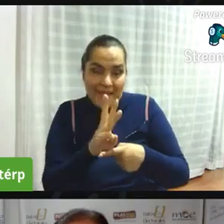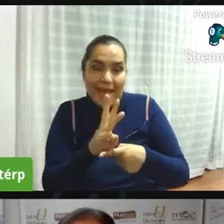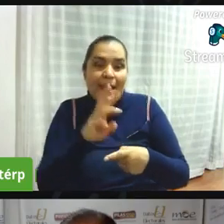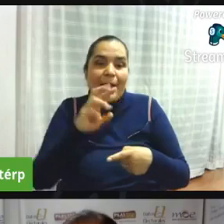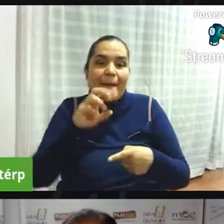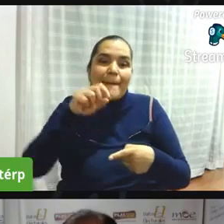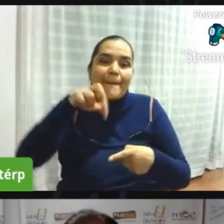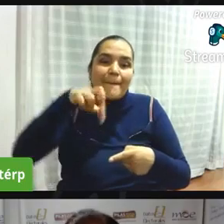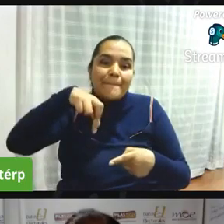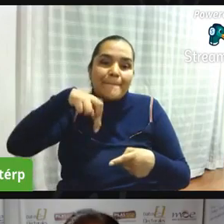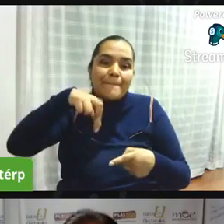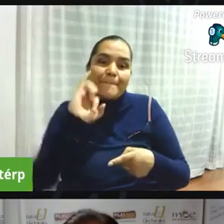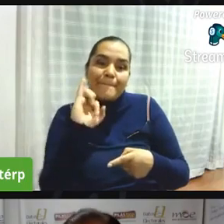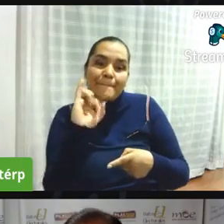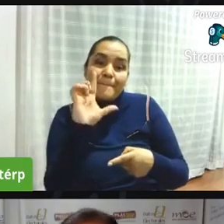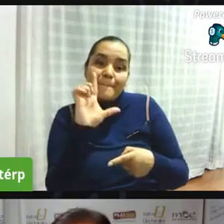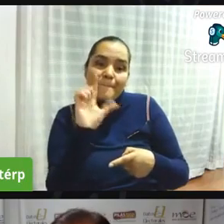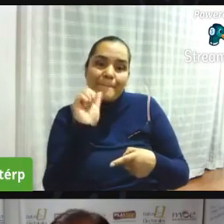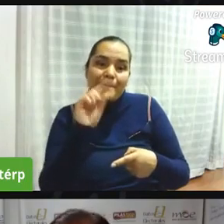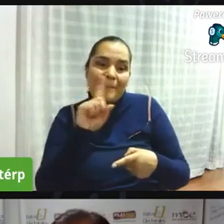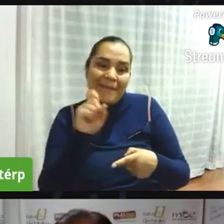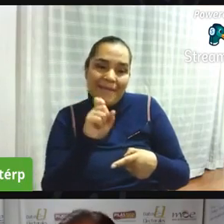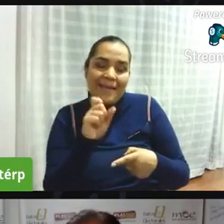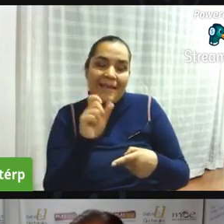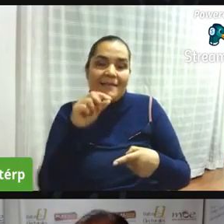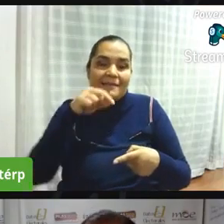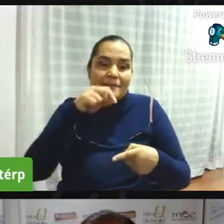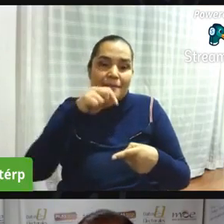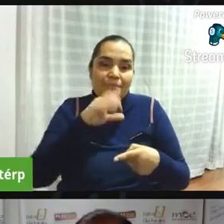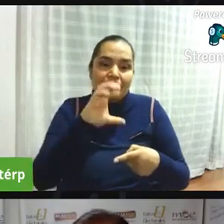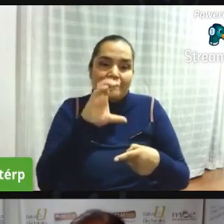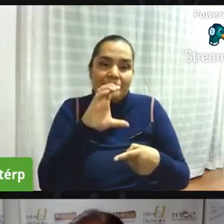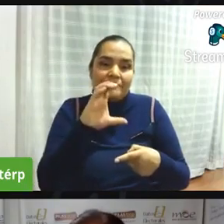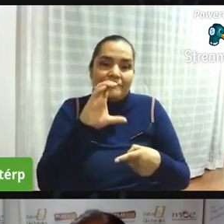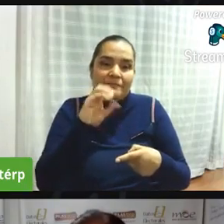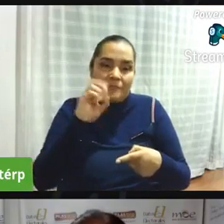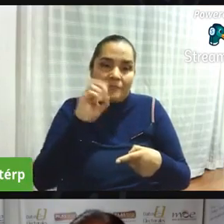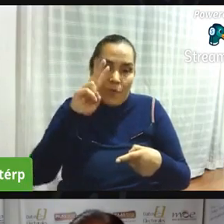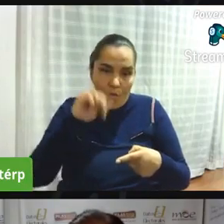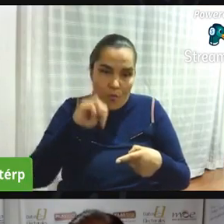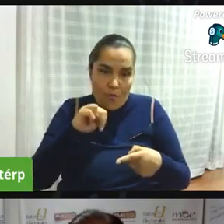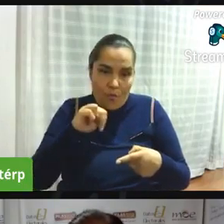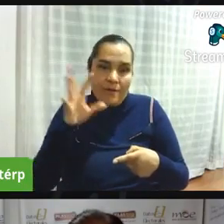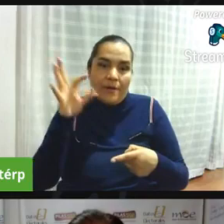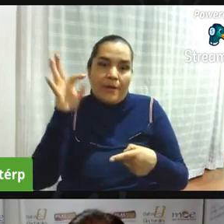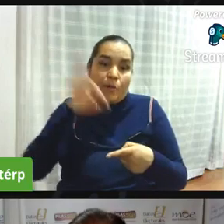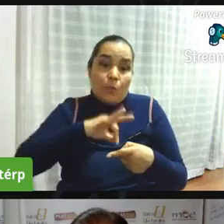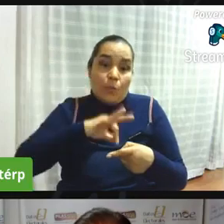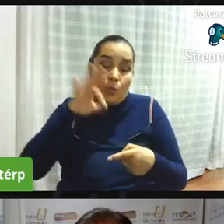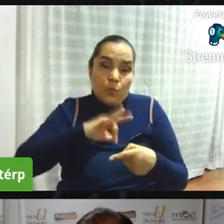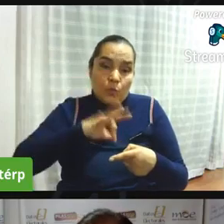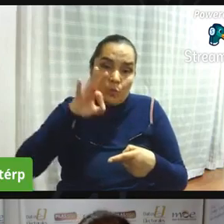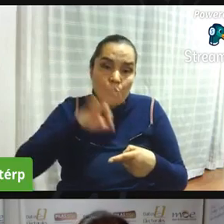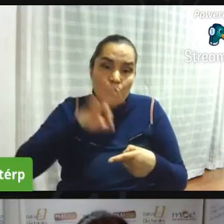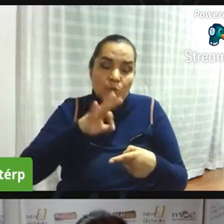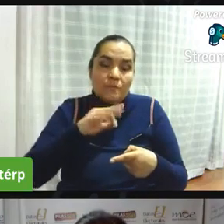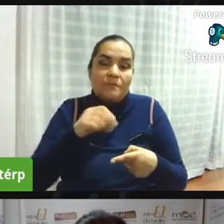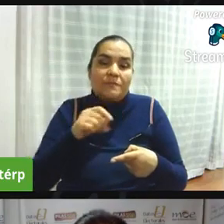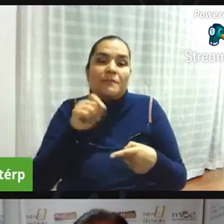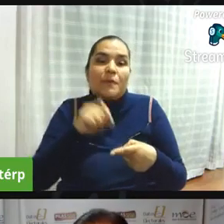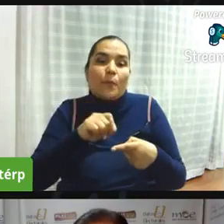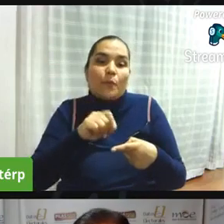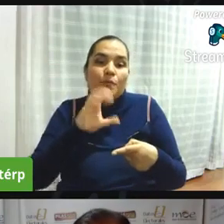algo no va bien en el proceso de preelectoral de las juntas de acción comunal nuestro equipo está